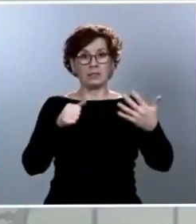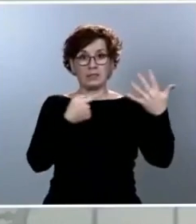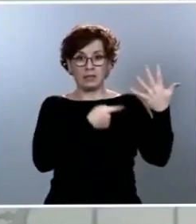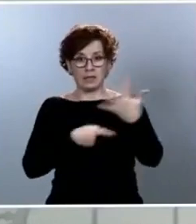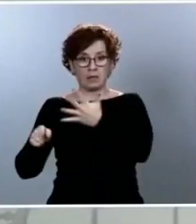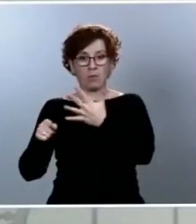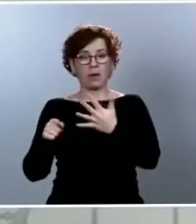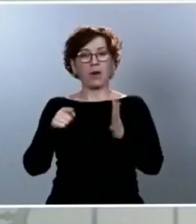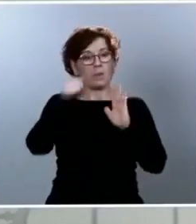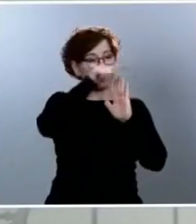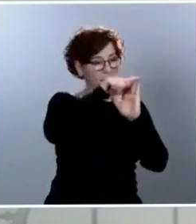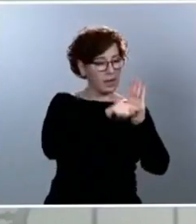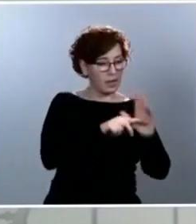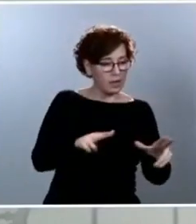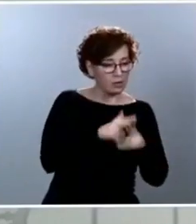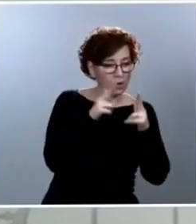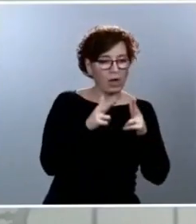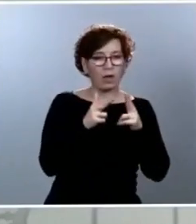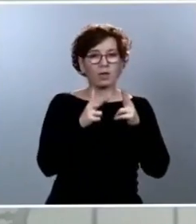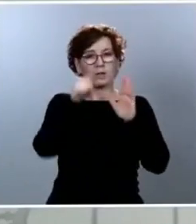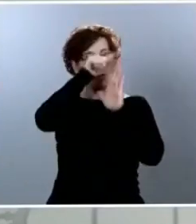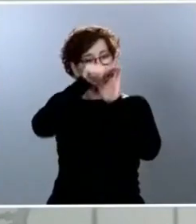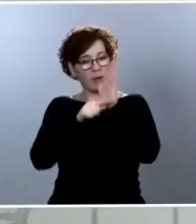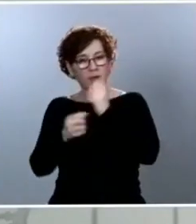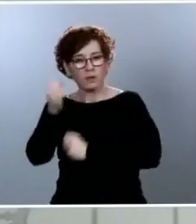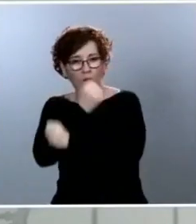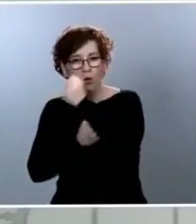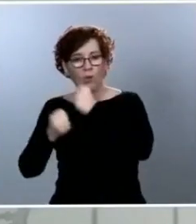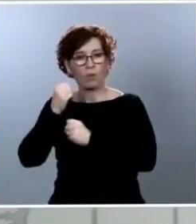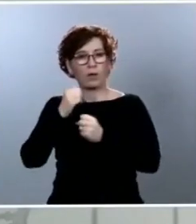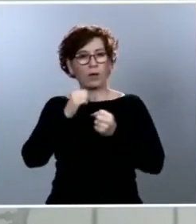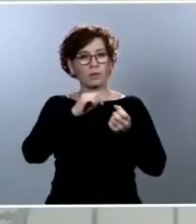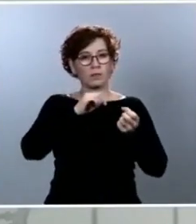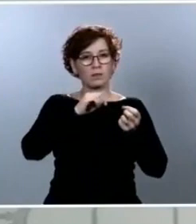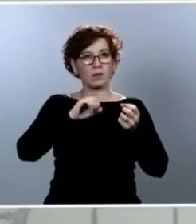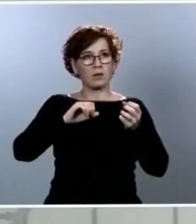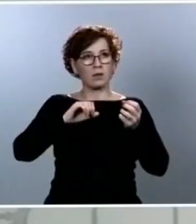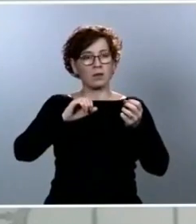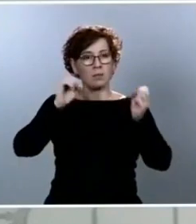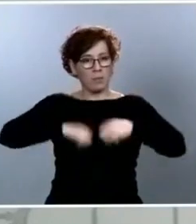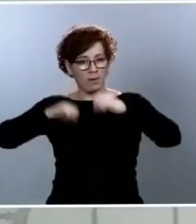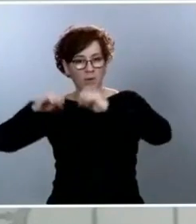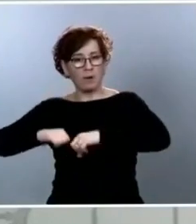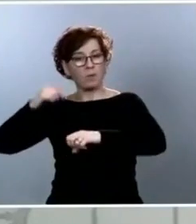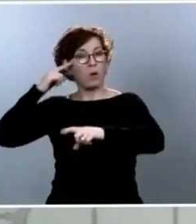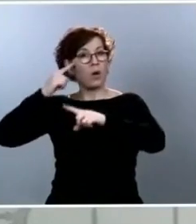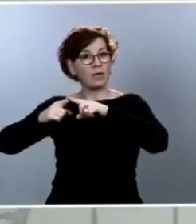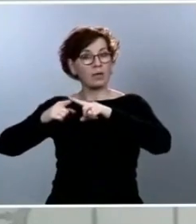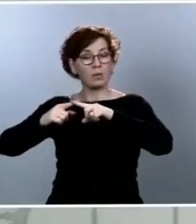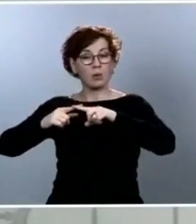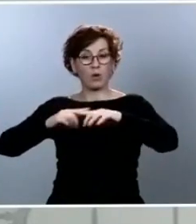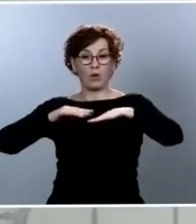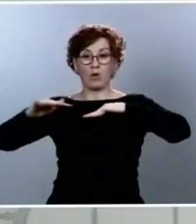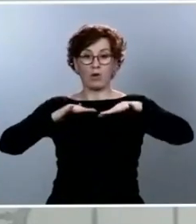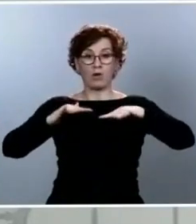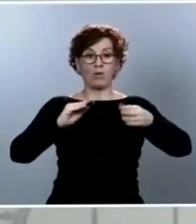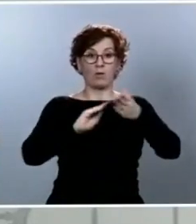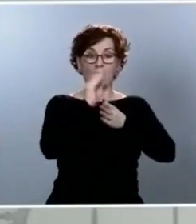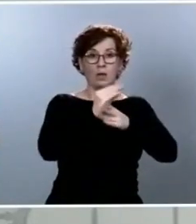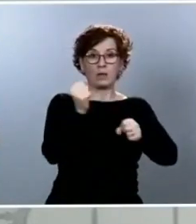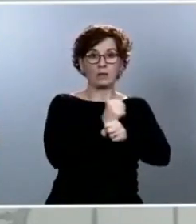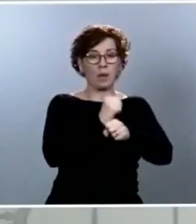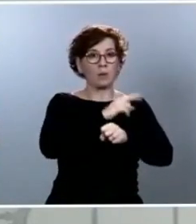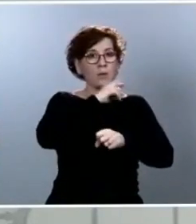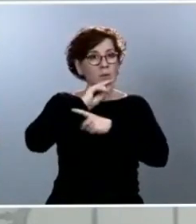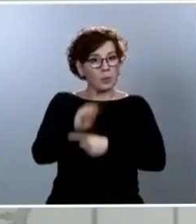para tratar de mantener vivo el tejido productivo, los empleos creados en esas